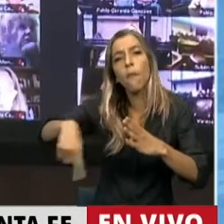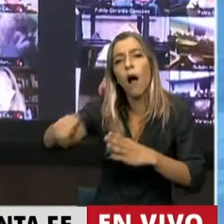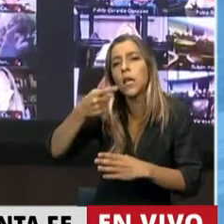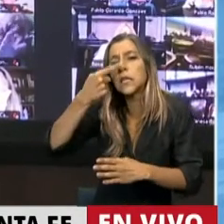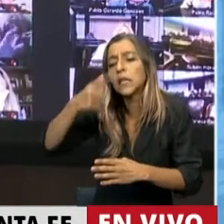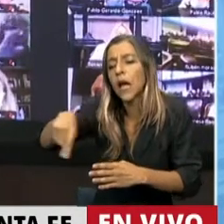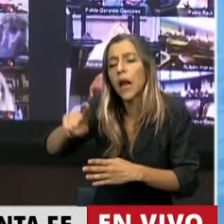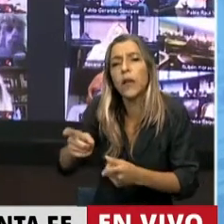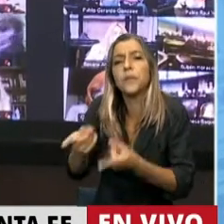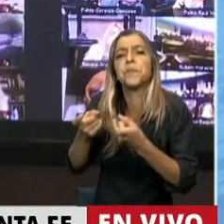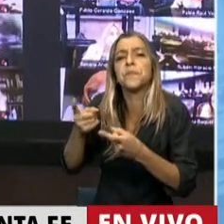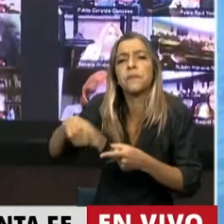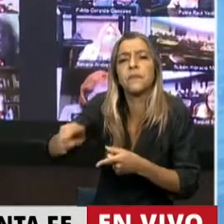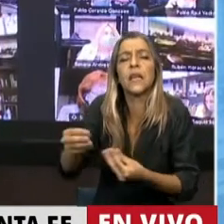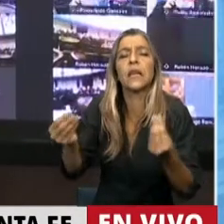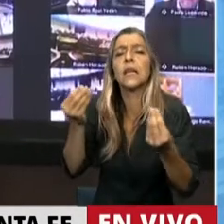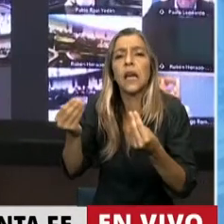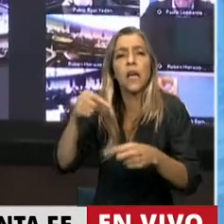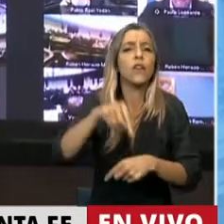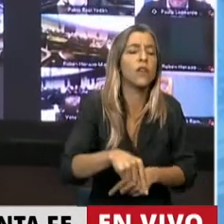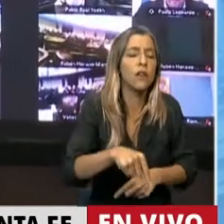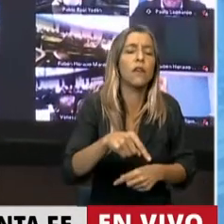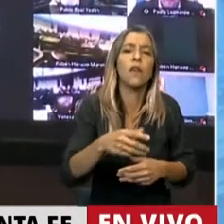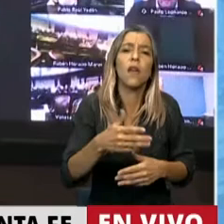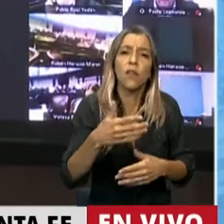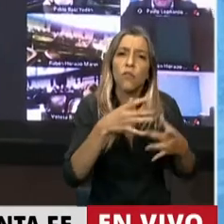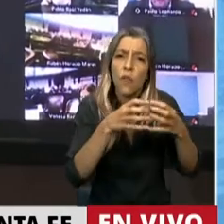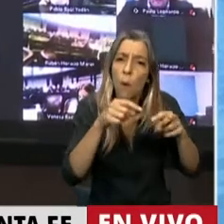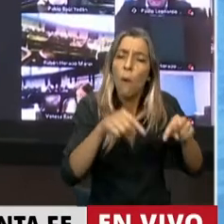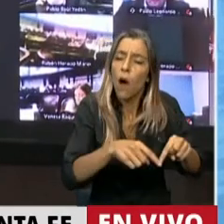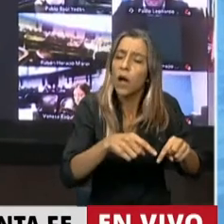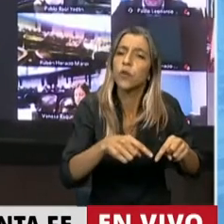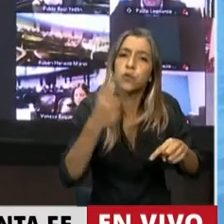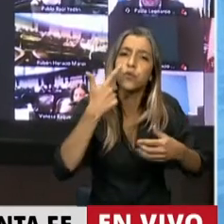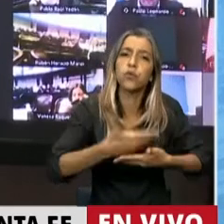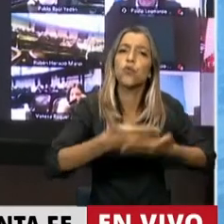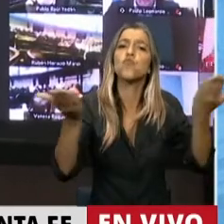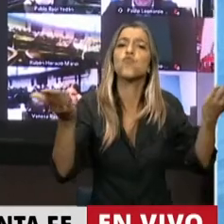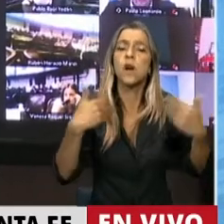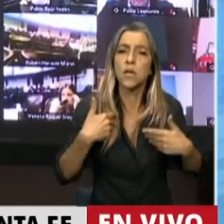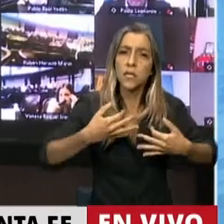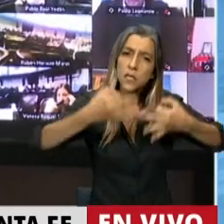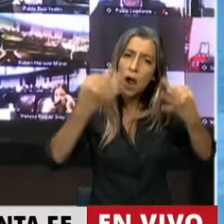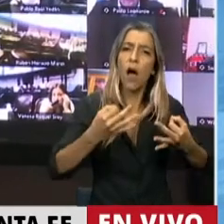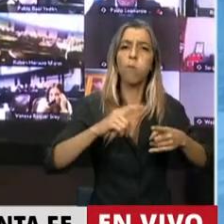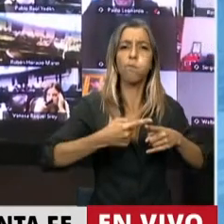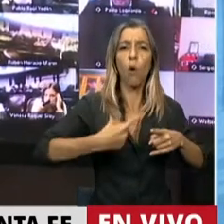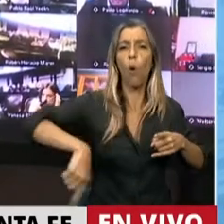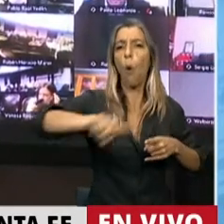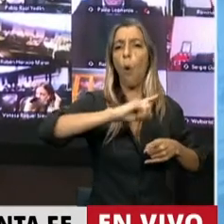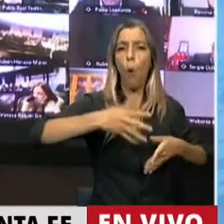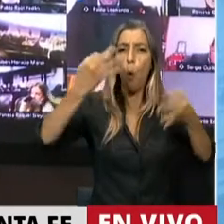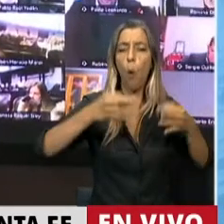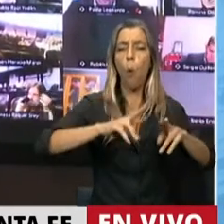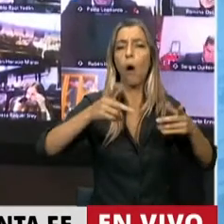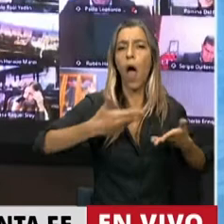media sanción y esto habla bien de la política, que se sobrepone a determinados intereses y en